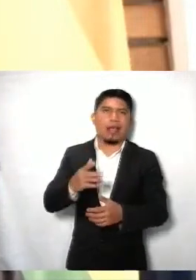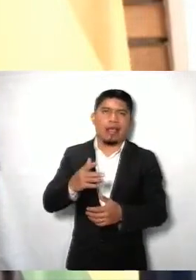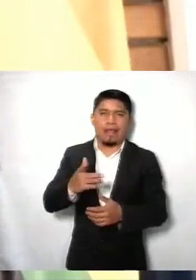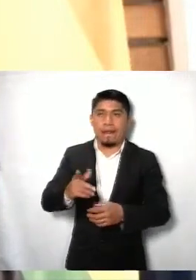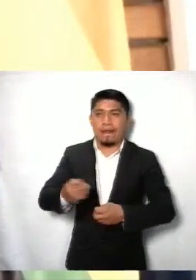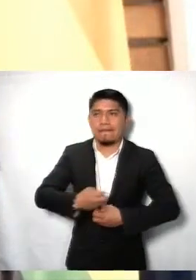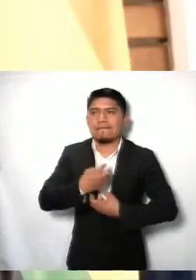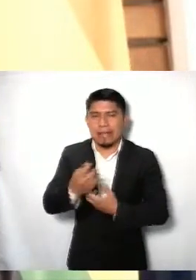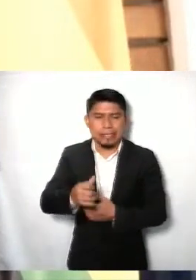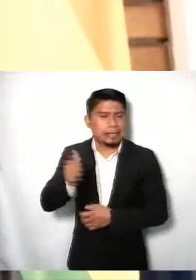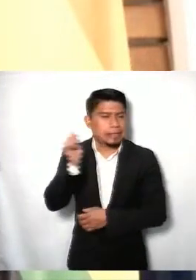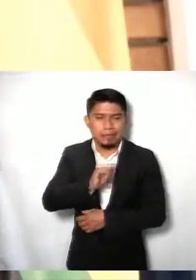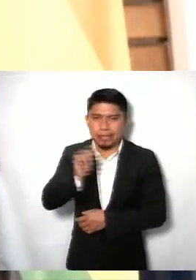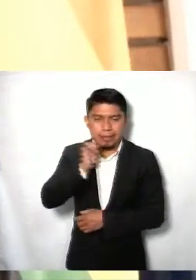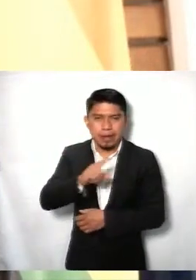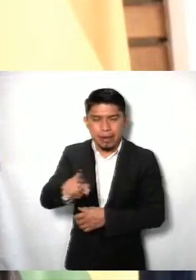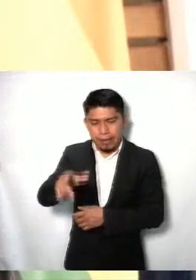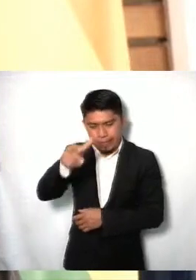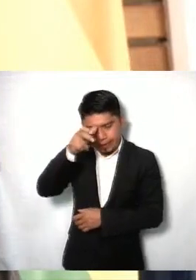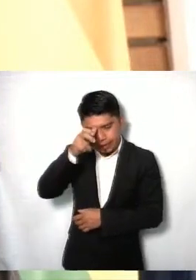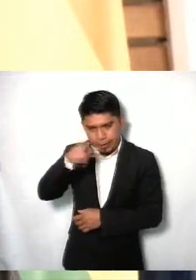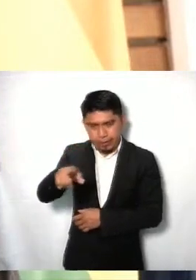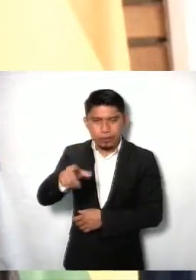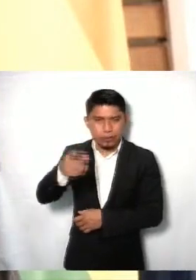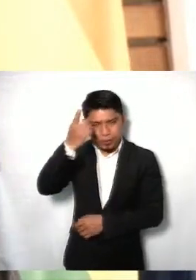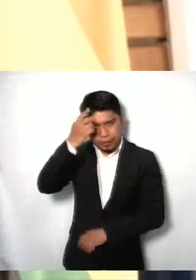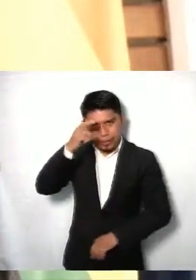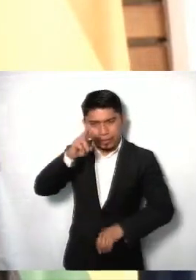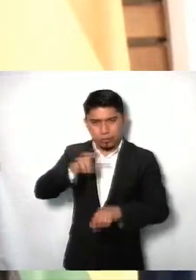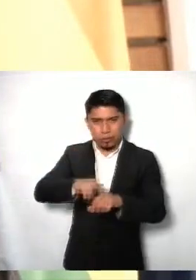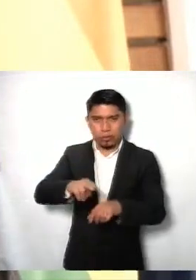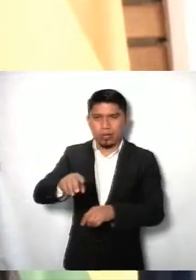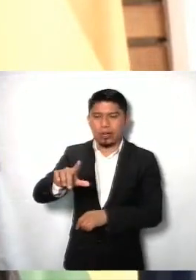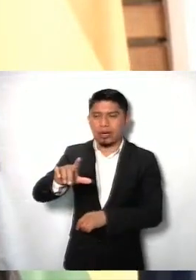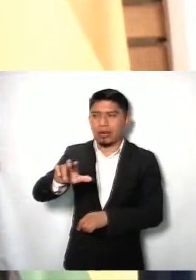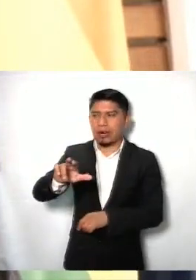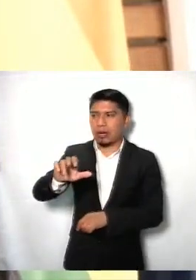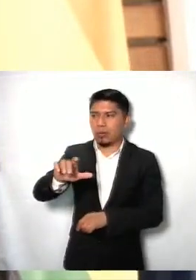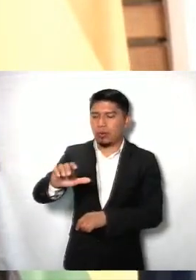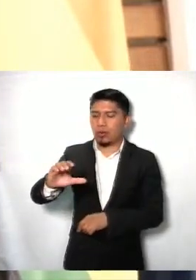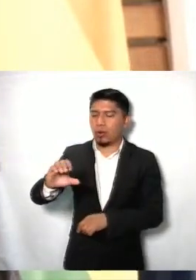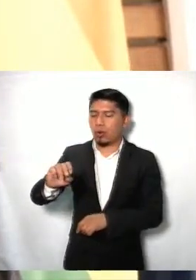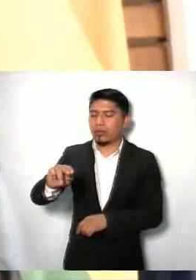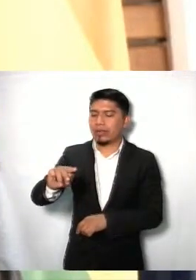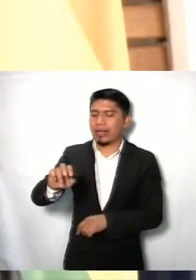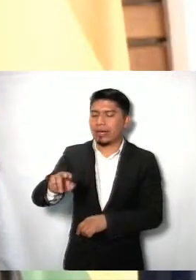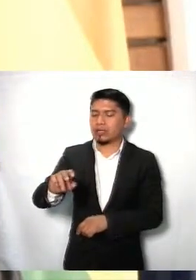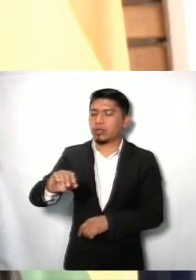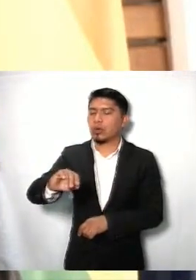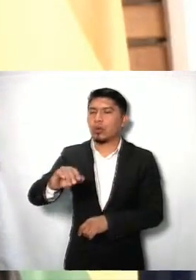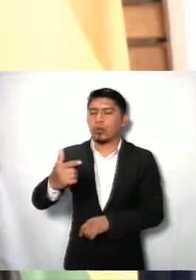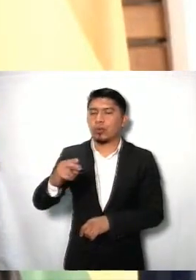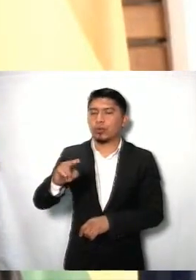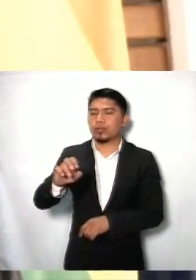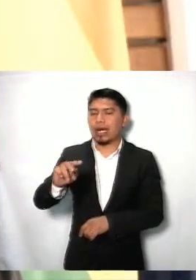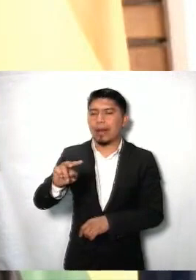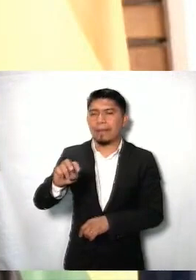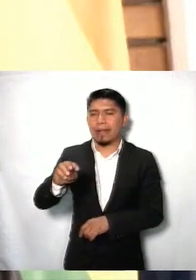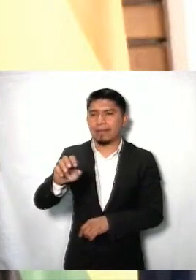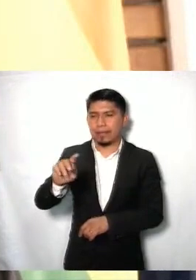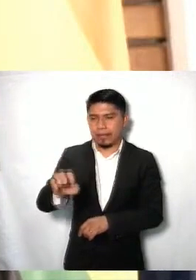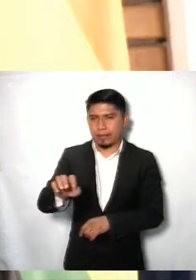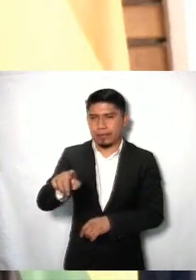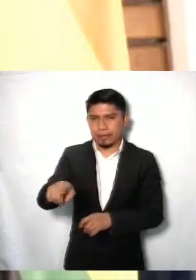liderazgo, al compromiso, a la pasión, a la inteligencia de nuestro querido director, el doctor Raúl Contreras Bustamantes. Al cabo de ocho años, esta